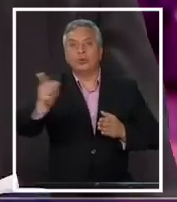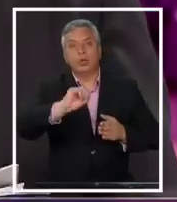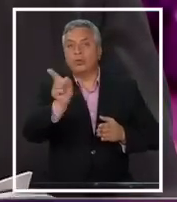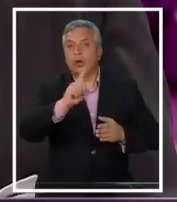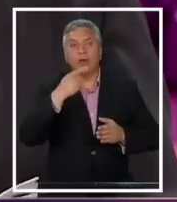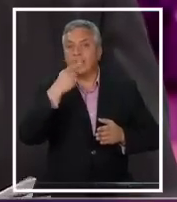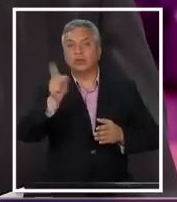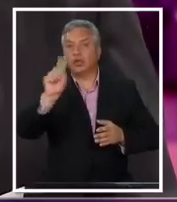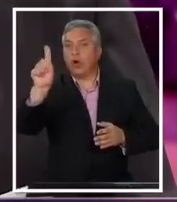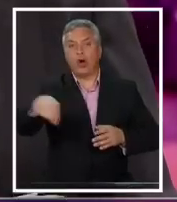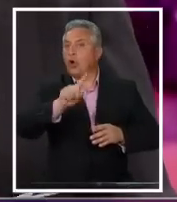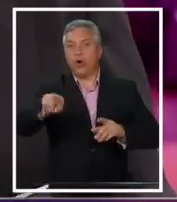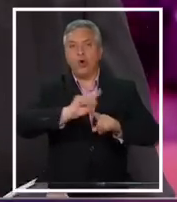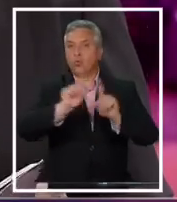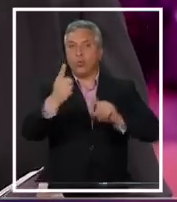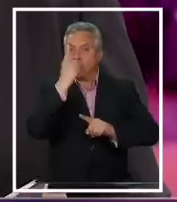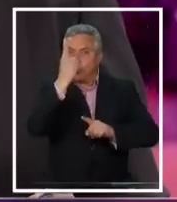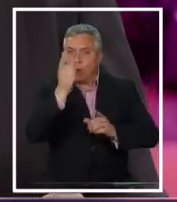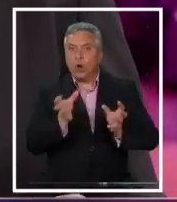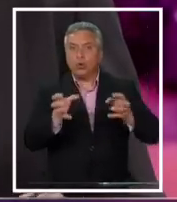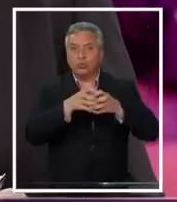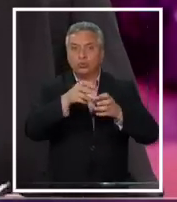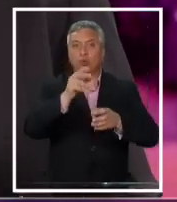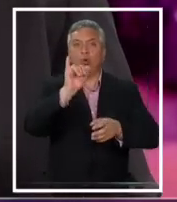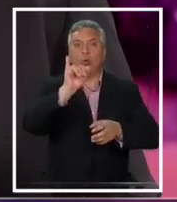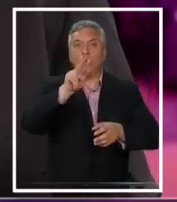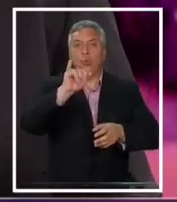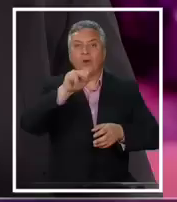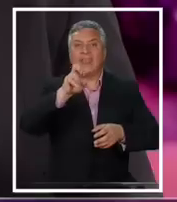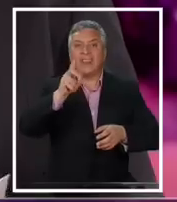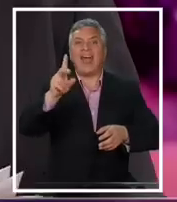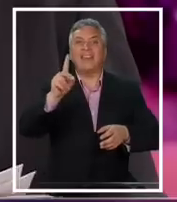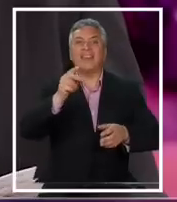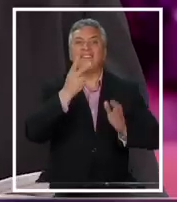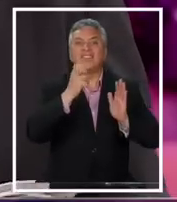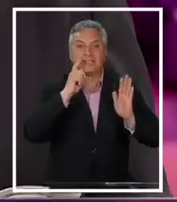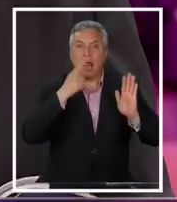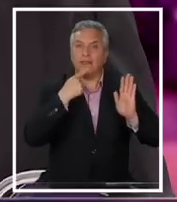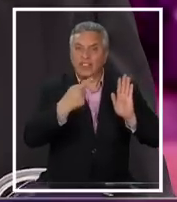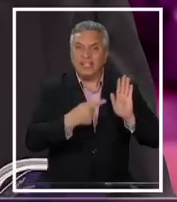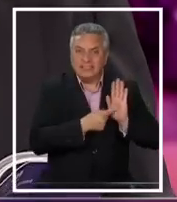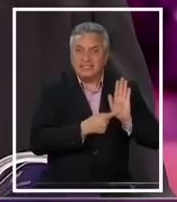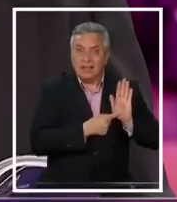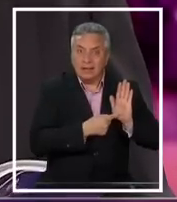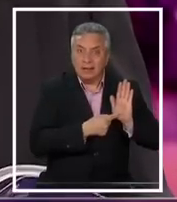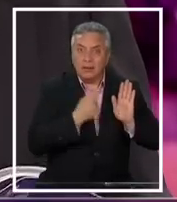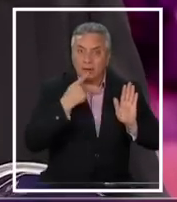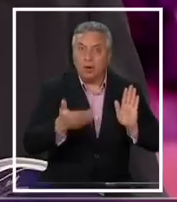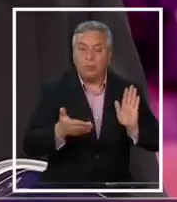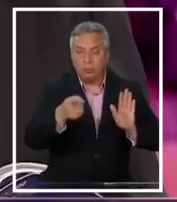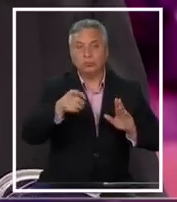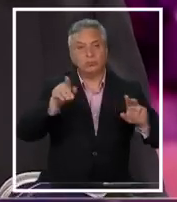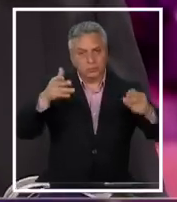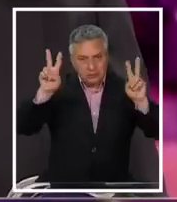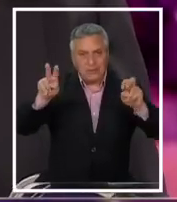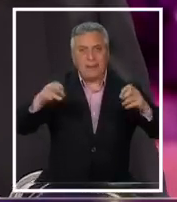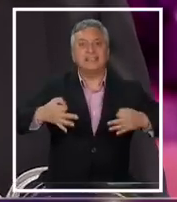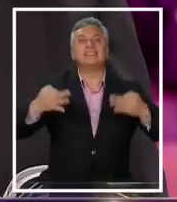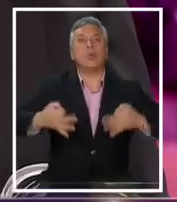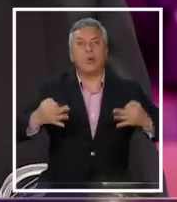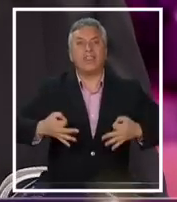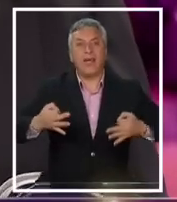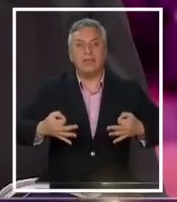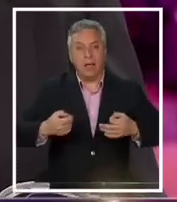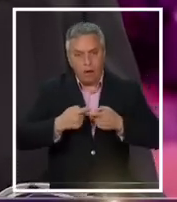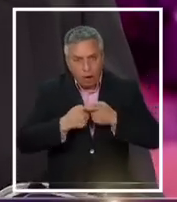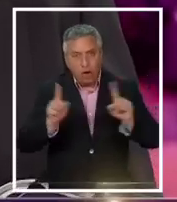señora? No puede organizar más de una Junta de Vecinos por unidad vecinal. Eso es lo que dice este texto. Entonces, vamos sumando. El tema de seguridad, otro gran problema.